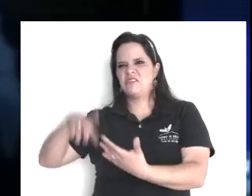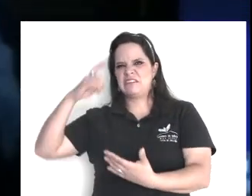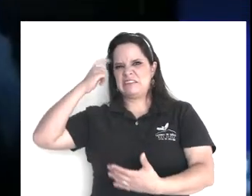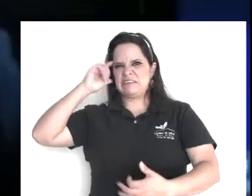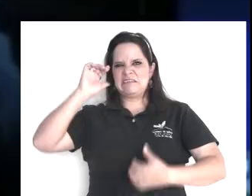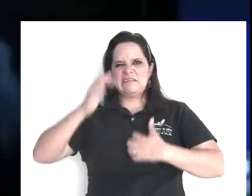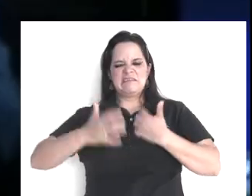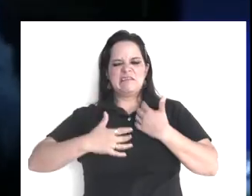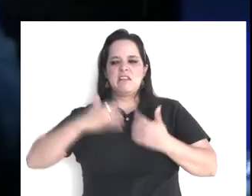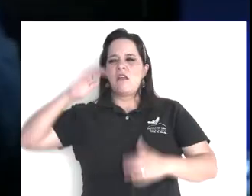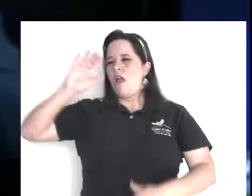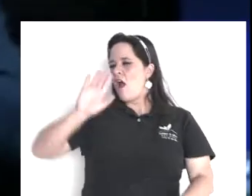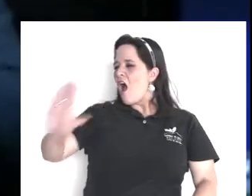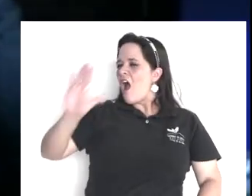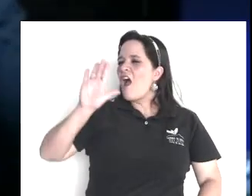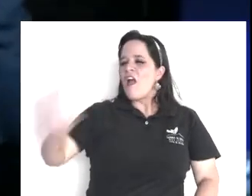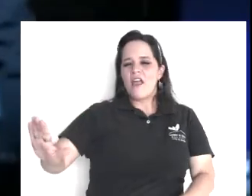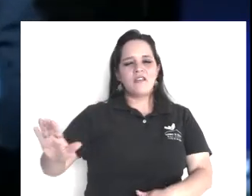sarta de,